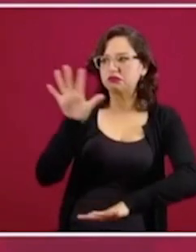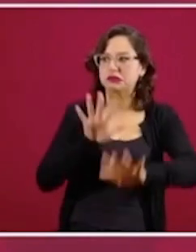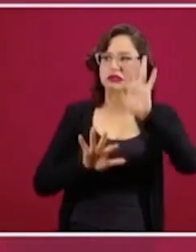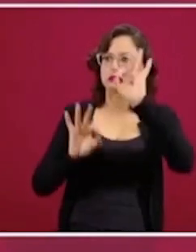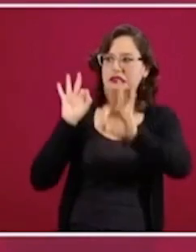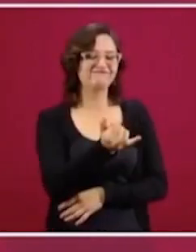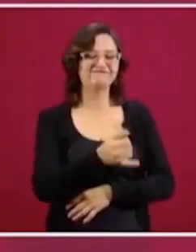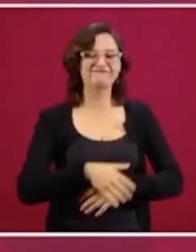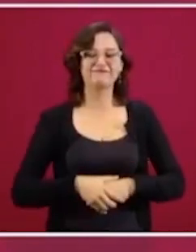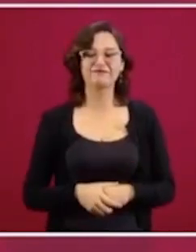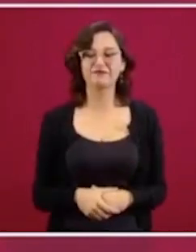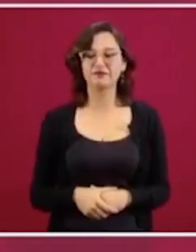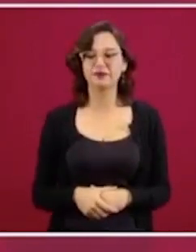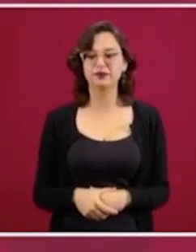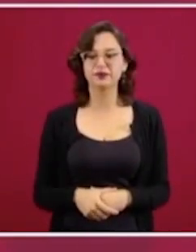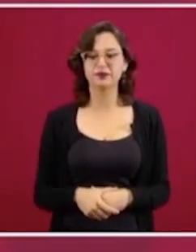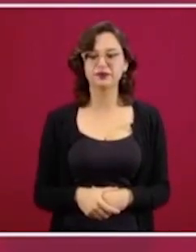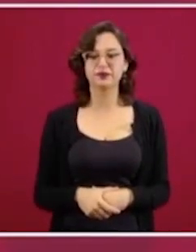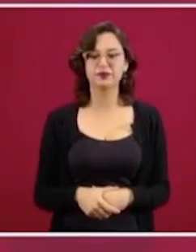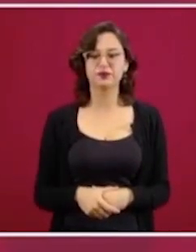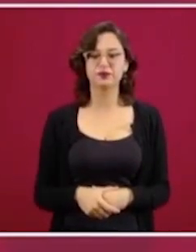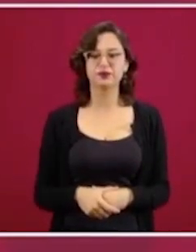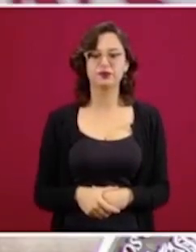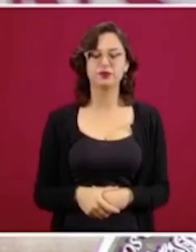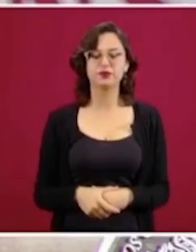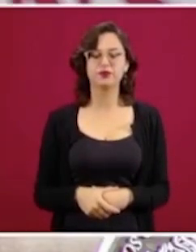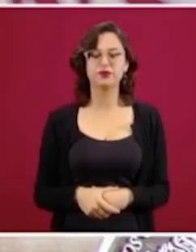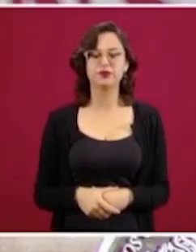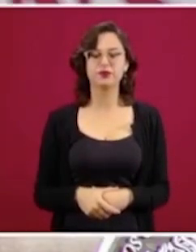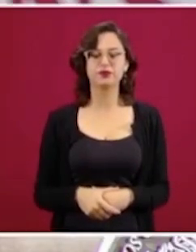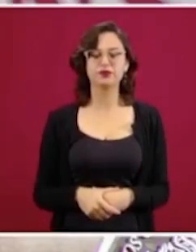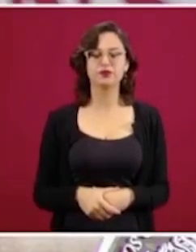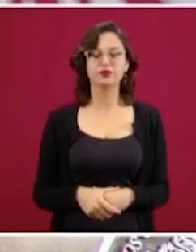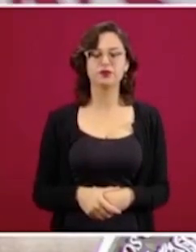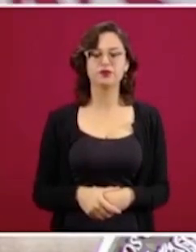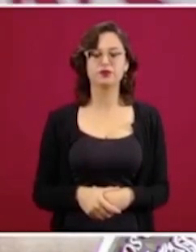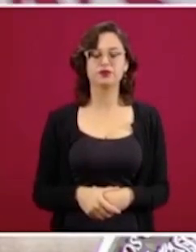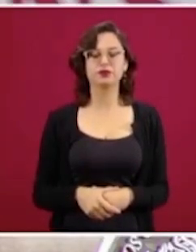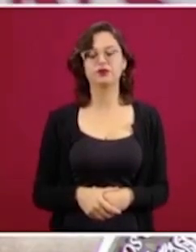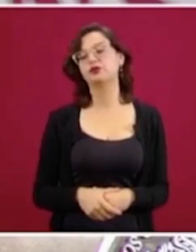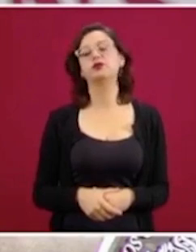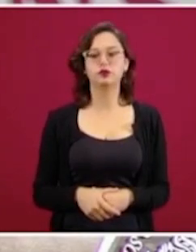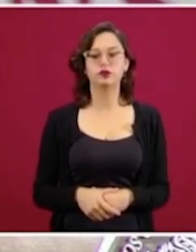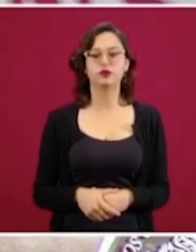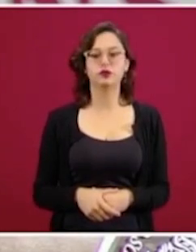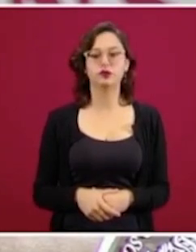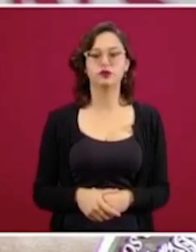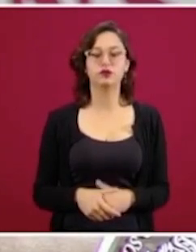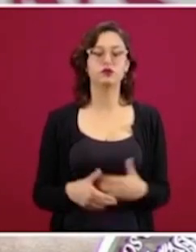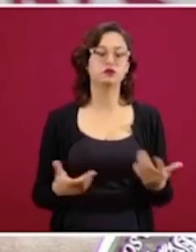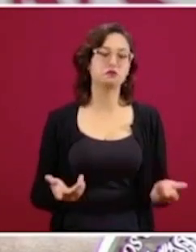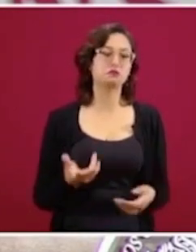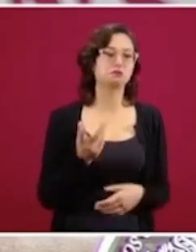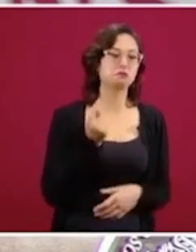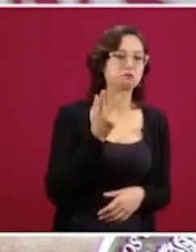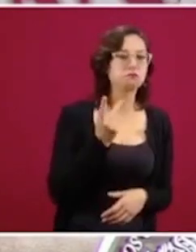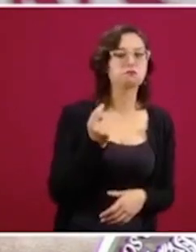antes, que con el manejo de los medios se